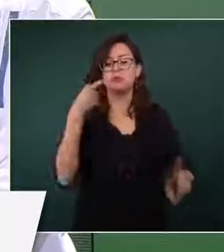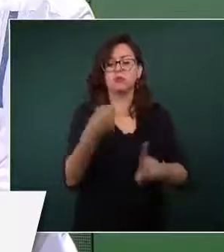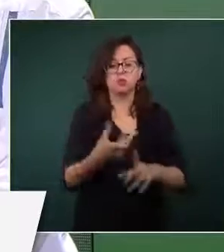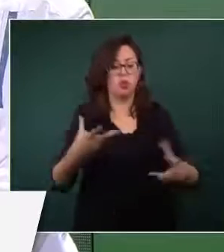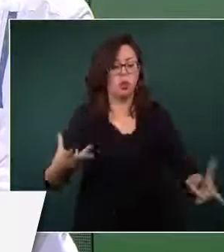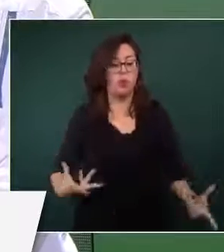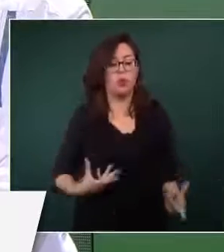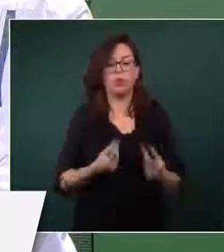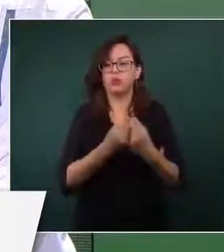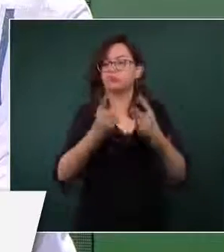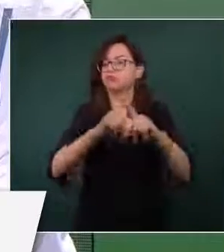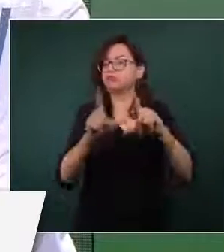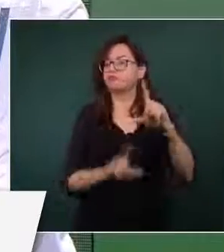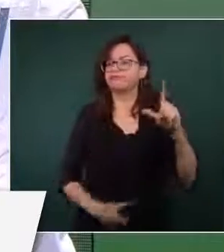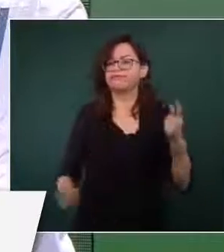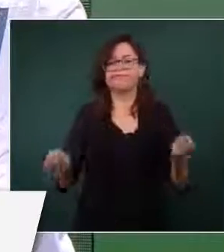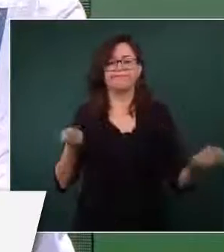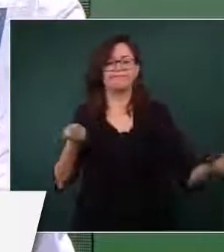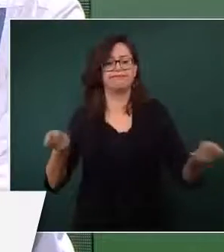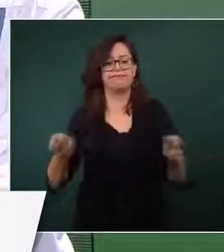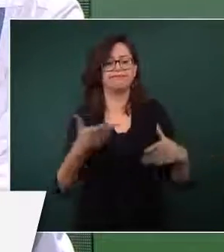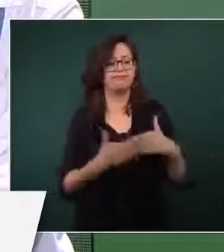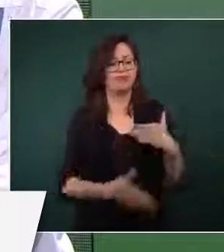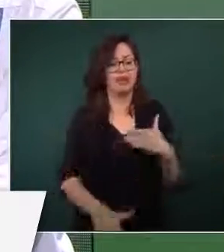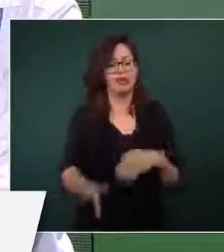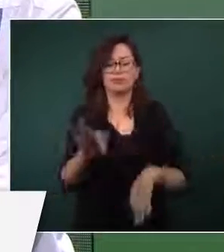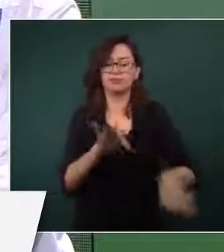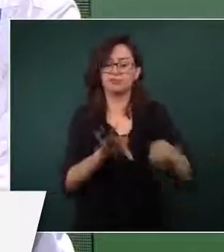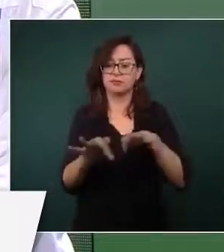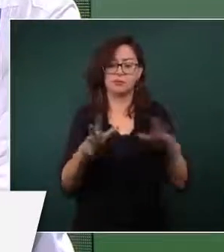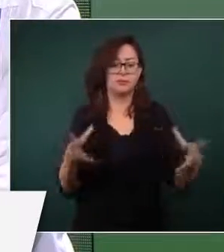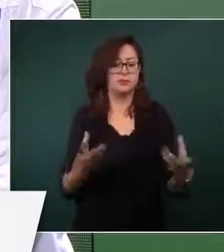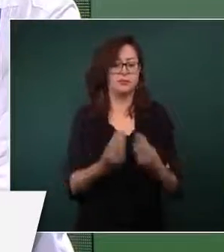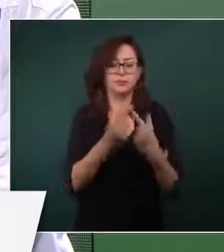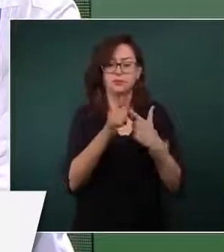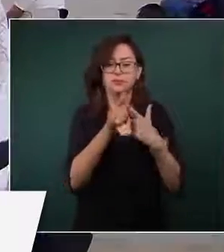todos y de seguir trabajando de manera conjunta.